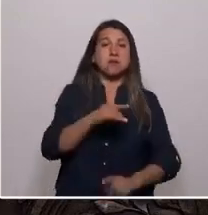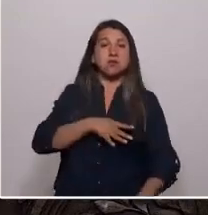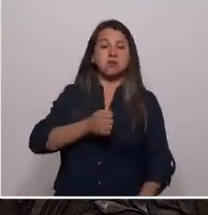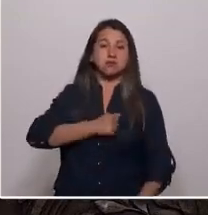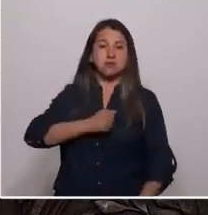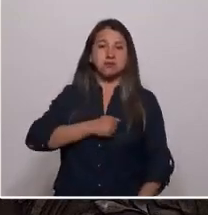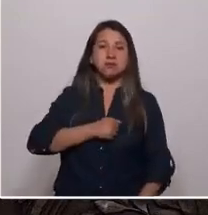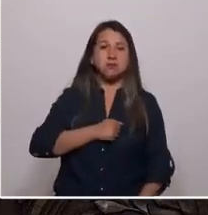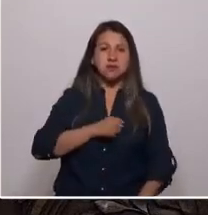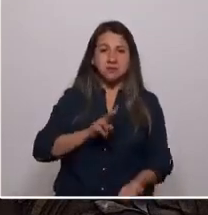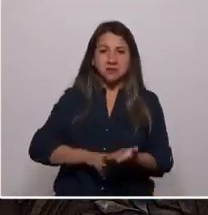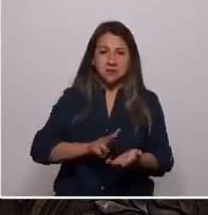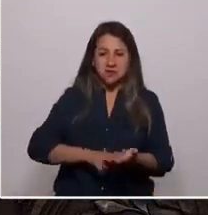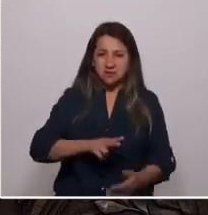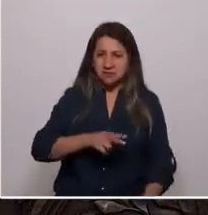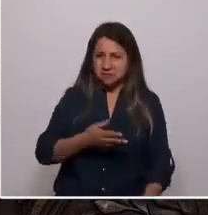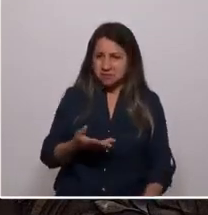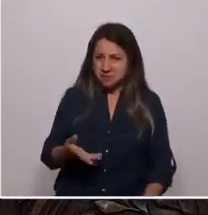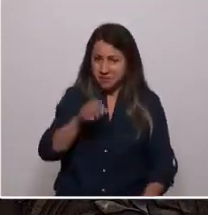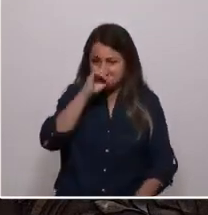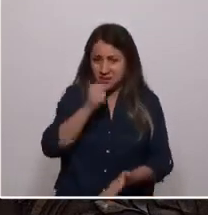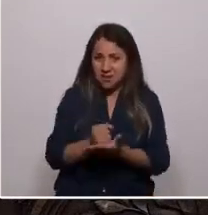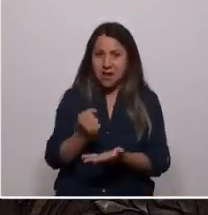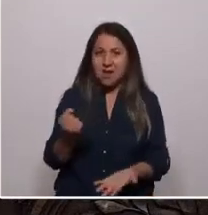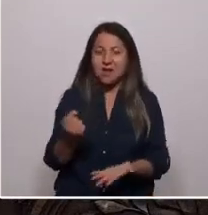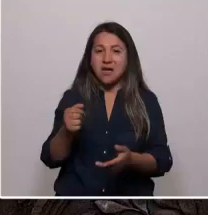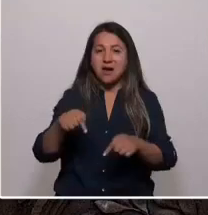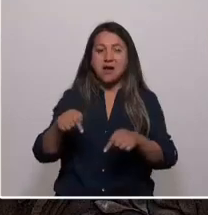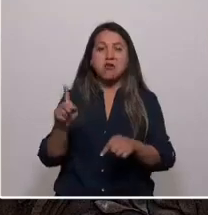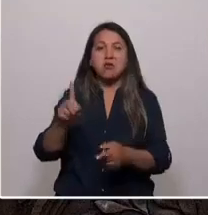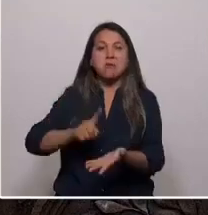defraudando el erario nacional sin siquiera pagar su impuesto en esta tierra.